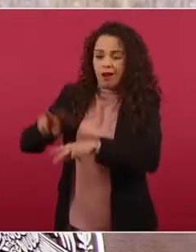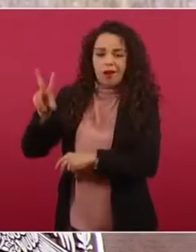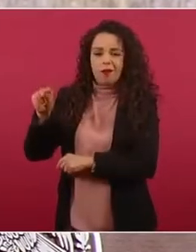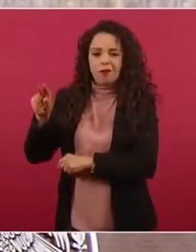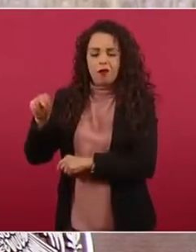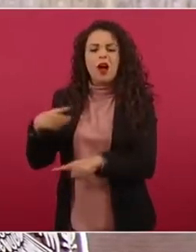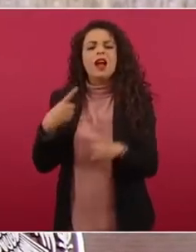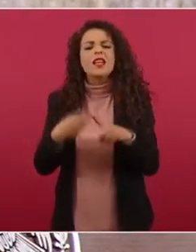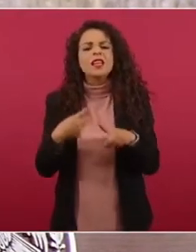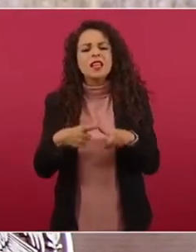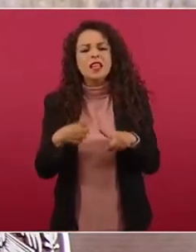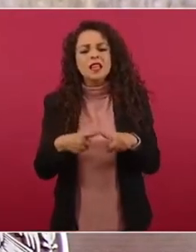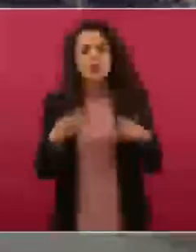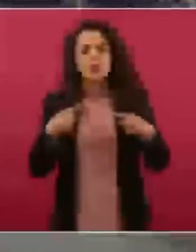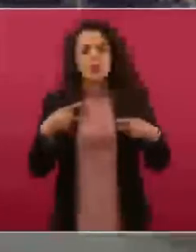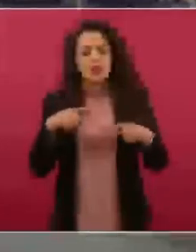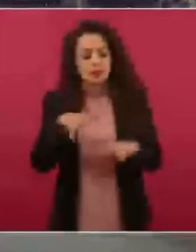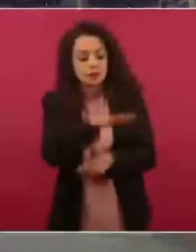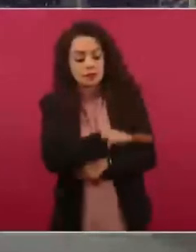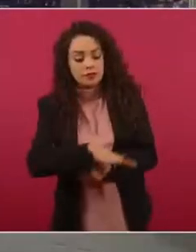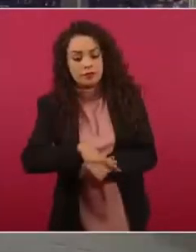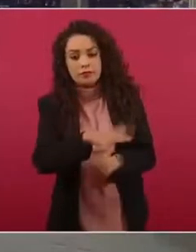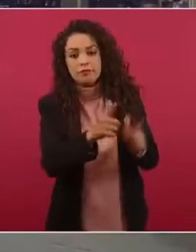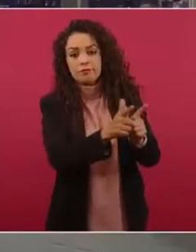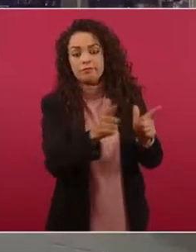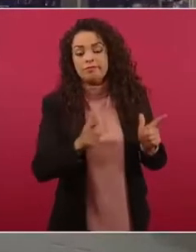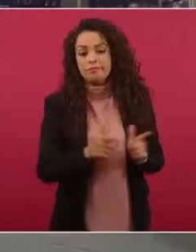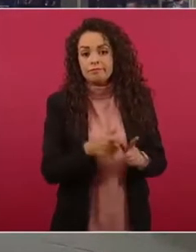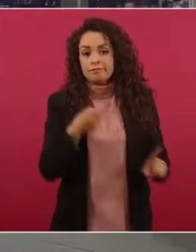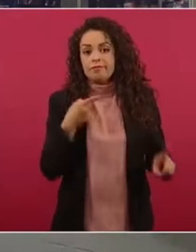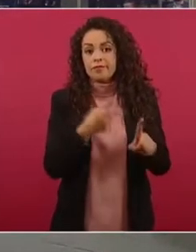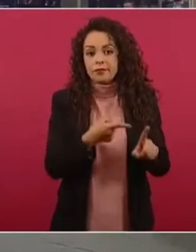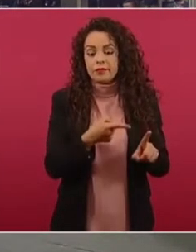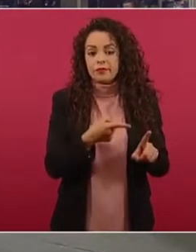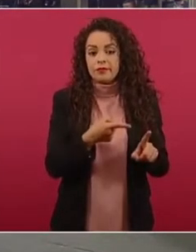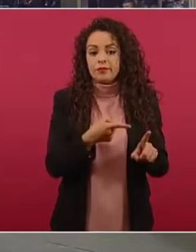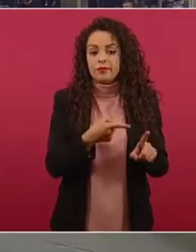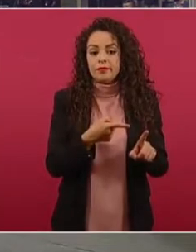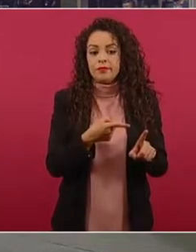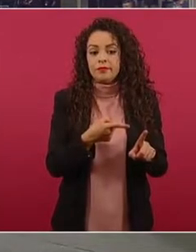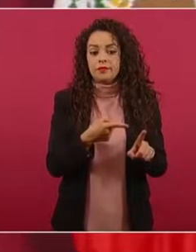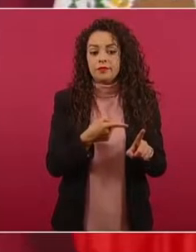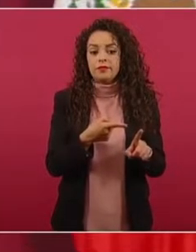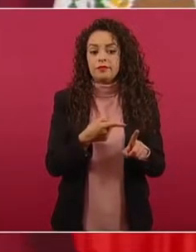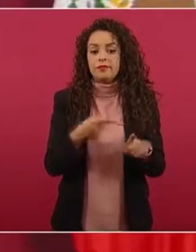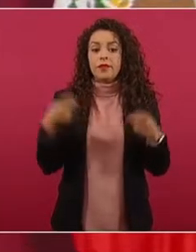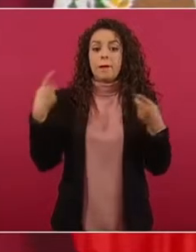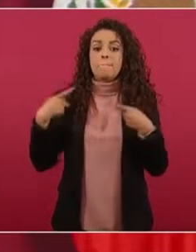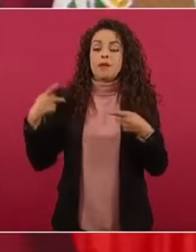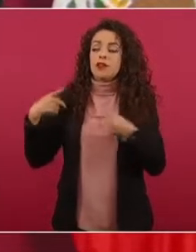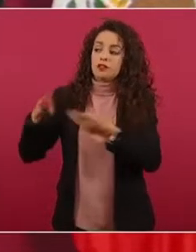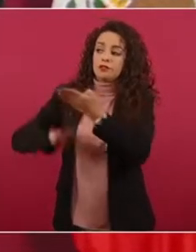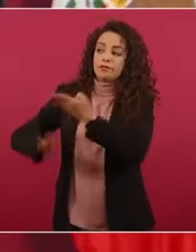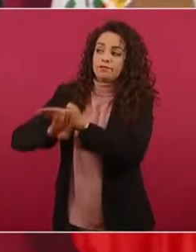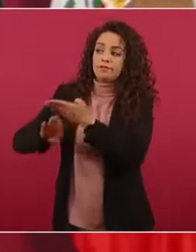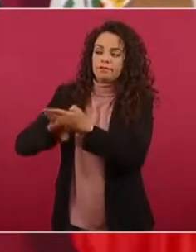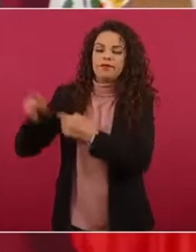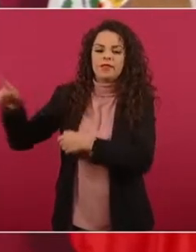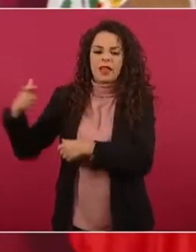la mayoría financiados por nuestros adversarios políticos,